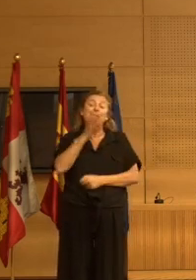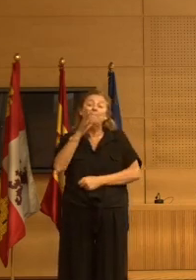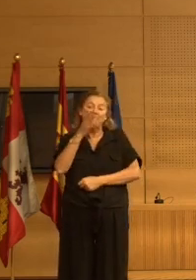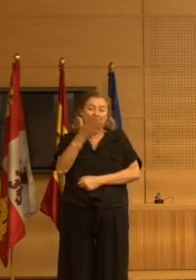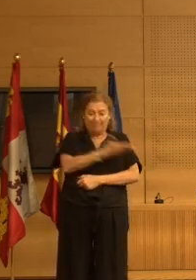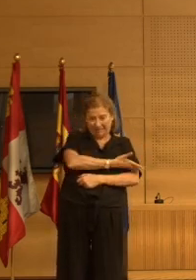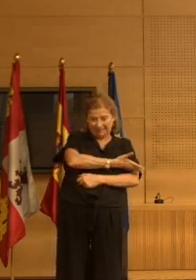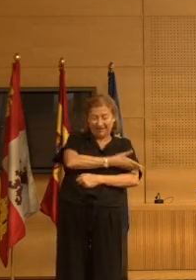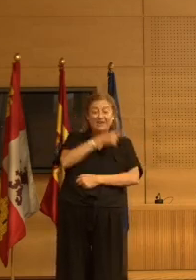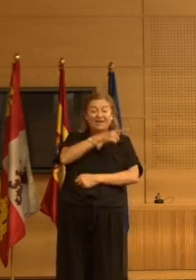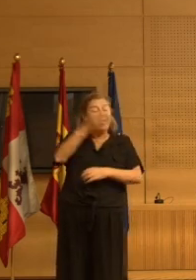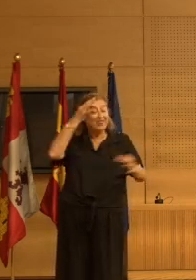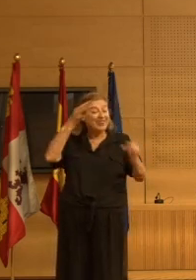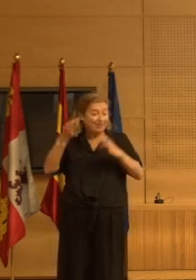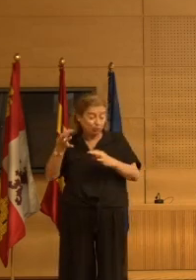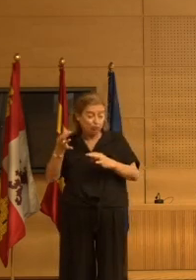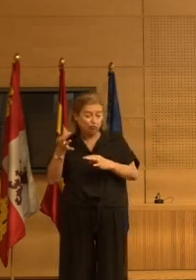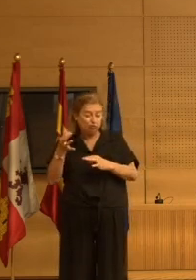fíjense estos datos